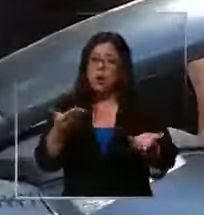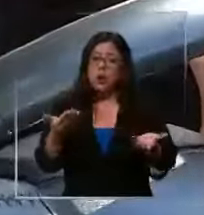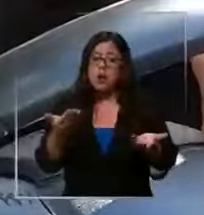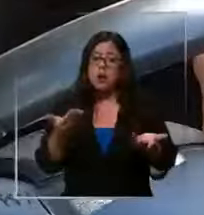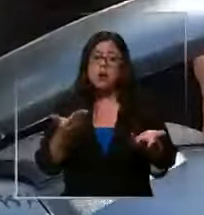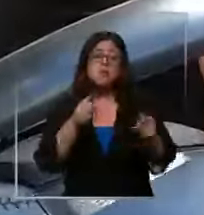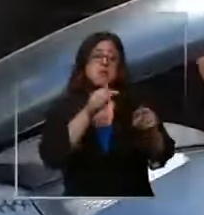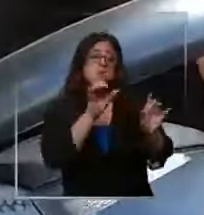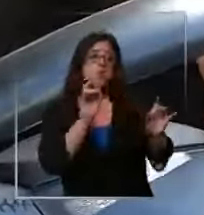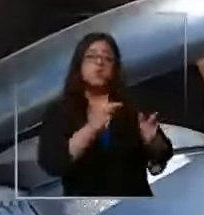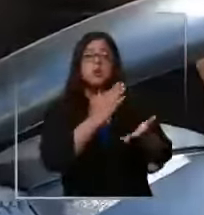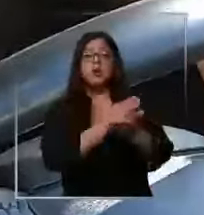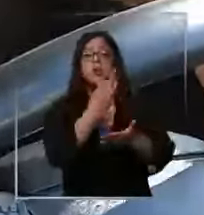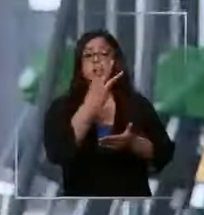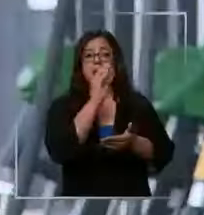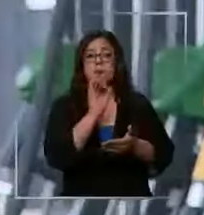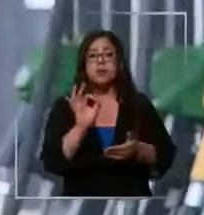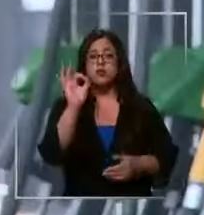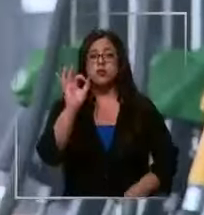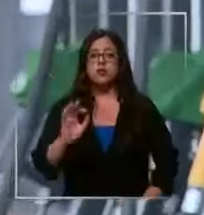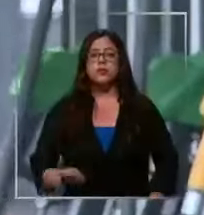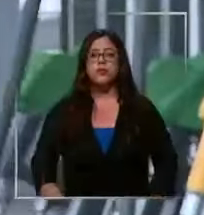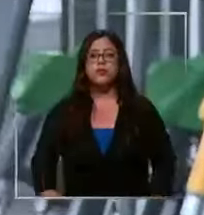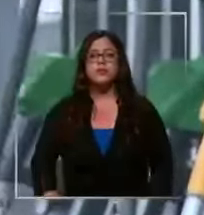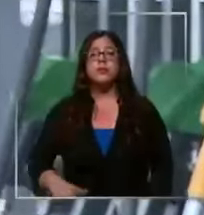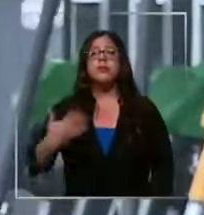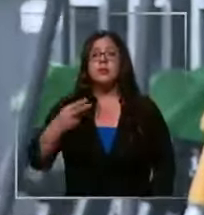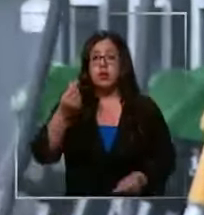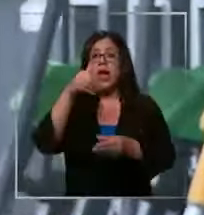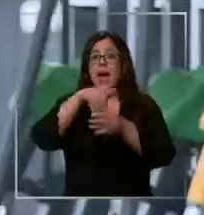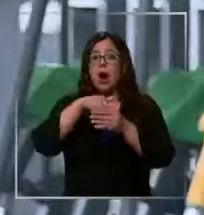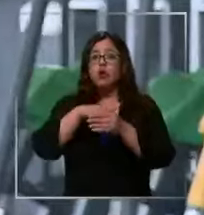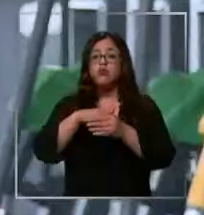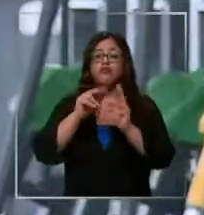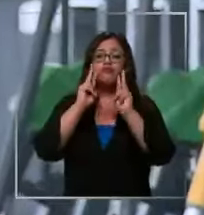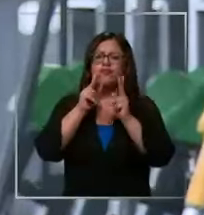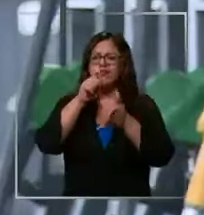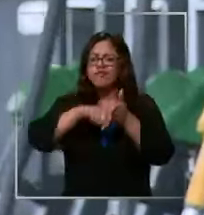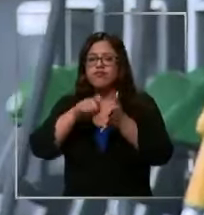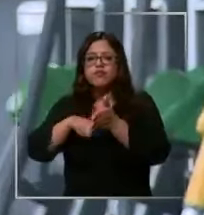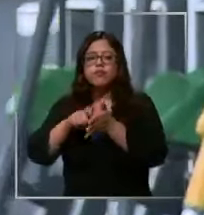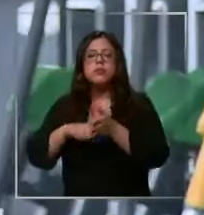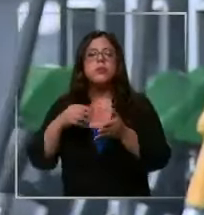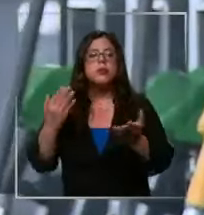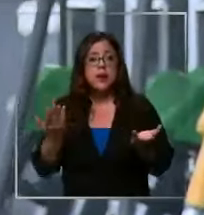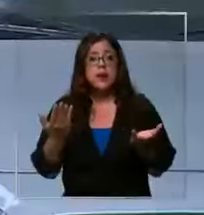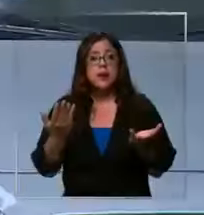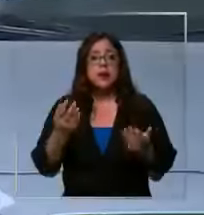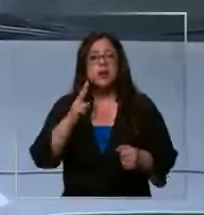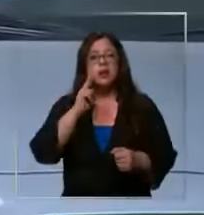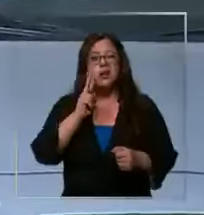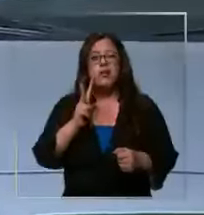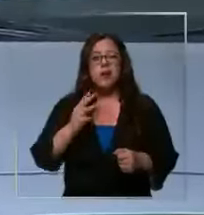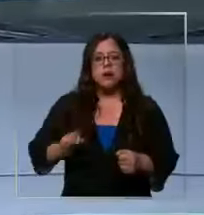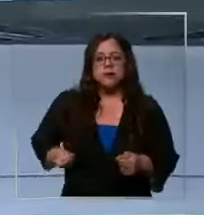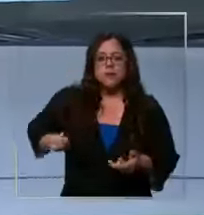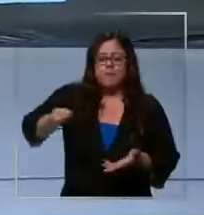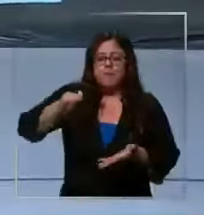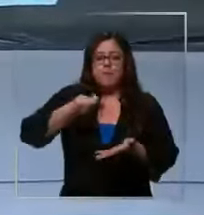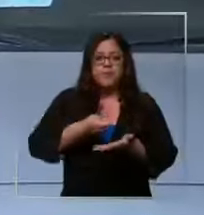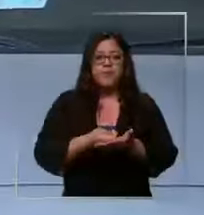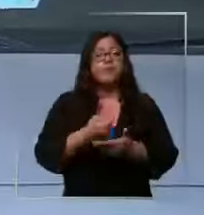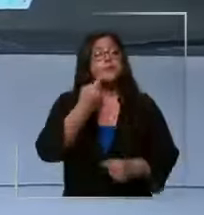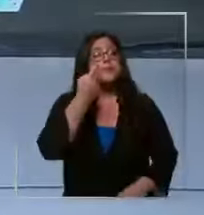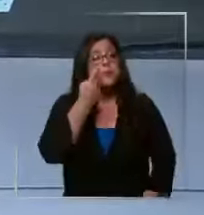Puede ser incluso un 30%. Un importante ahorro que si lo vemos mes a mes, sin duda que se nota en el bolsillo, porque